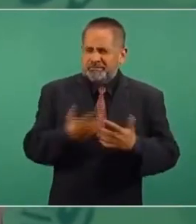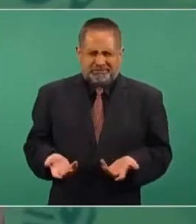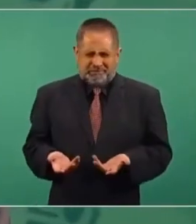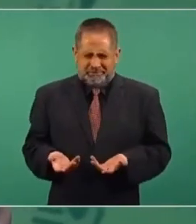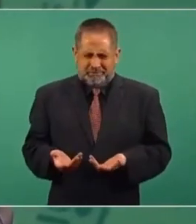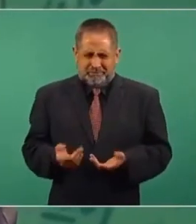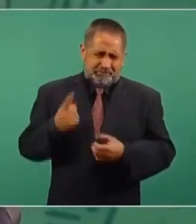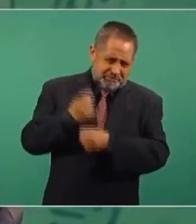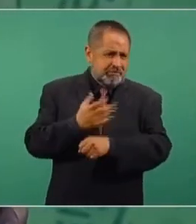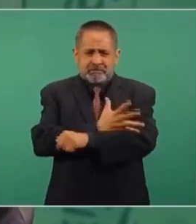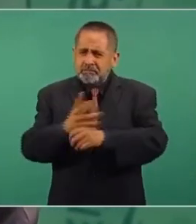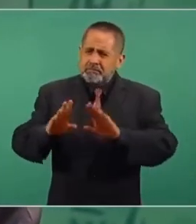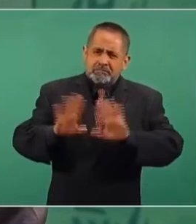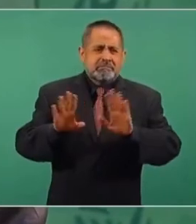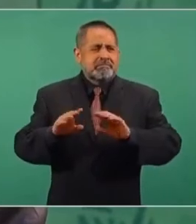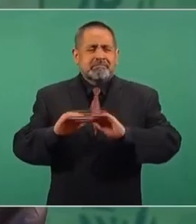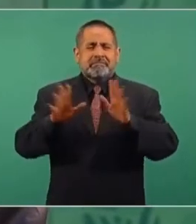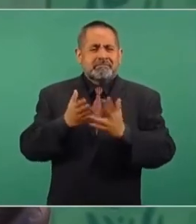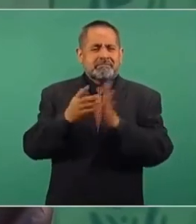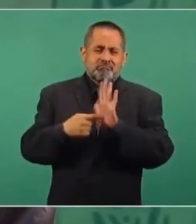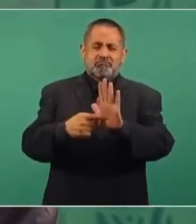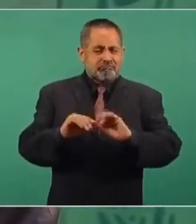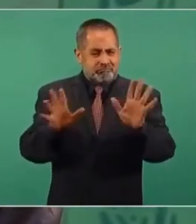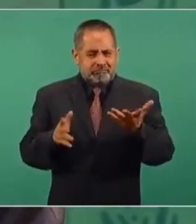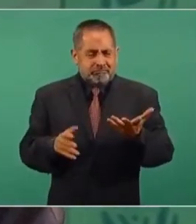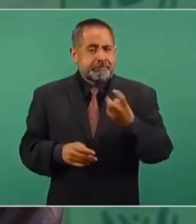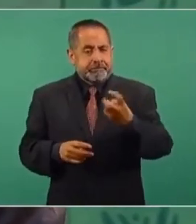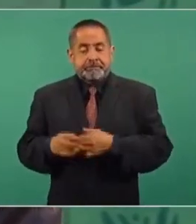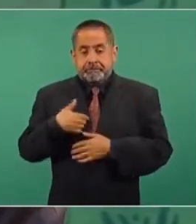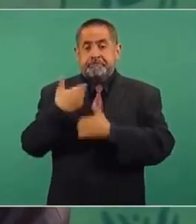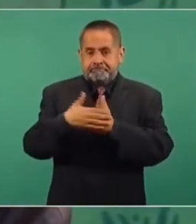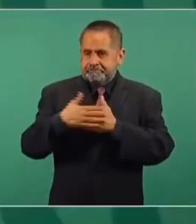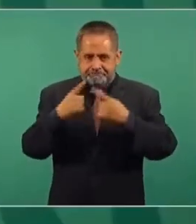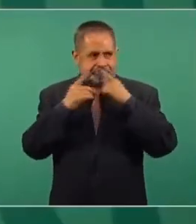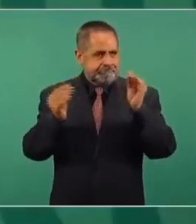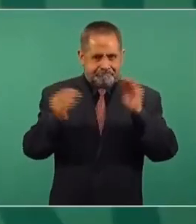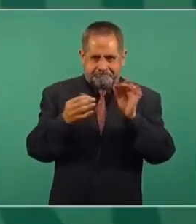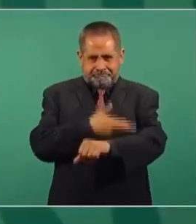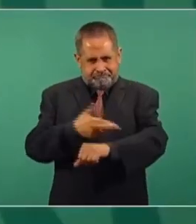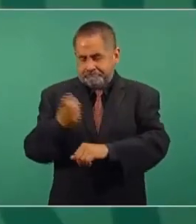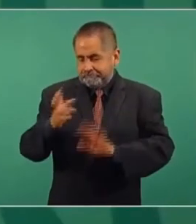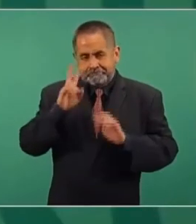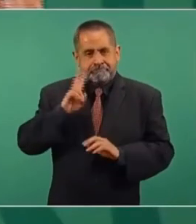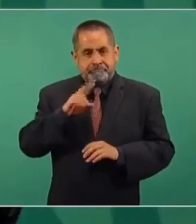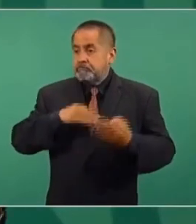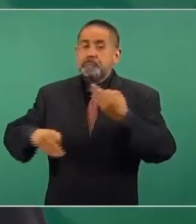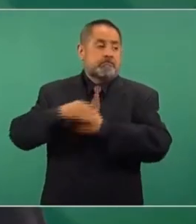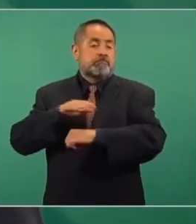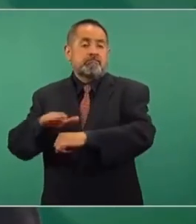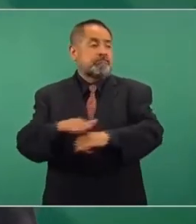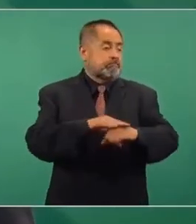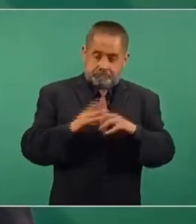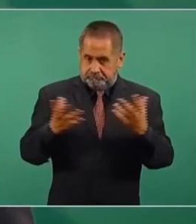transparencia donde queda? Yo estoy convocando a un debate sobre este tema. A todos.